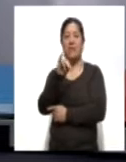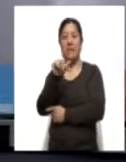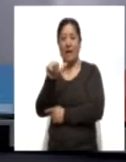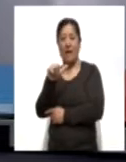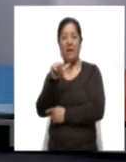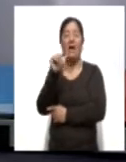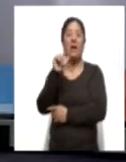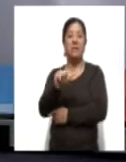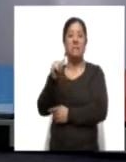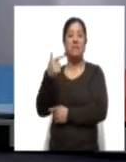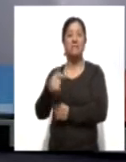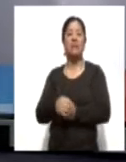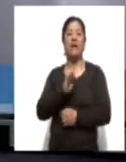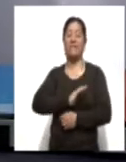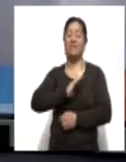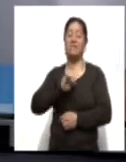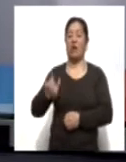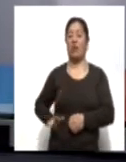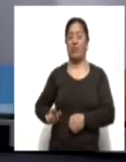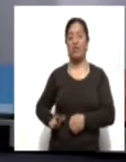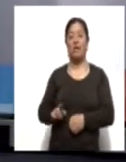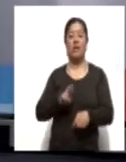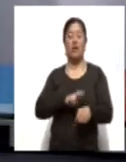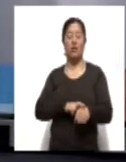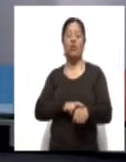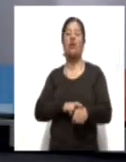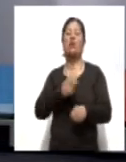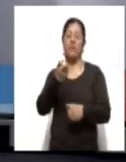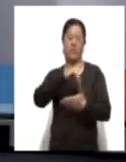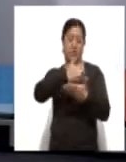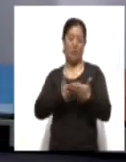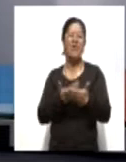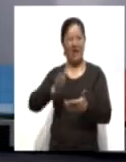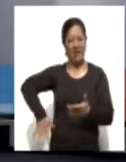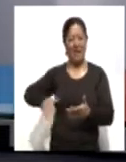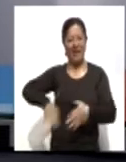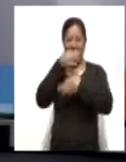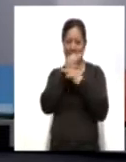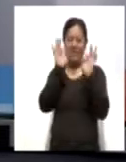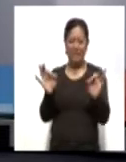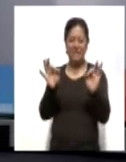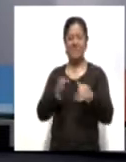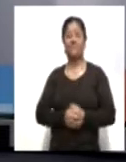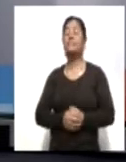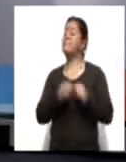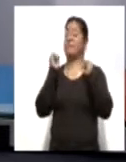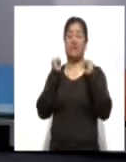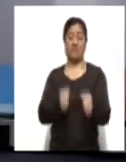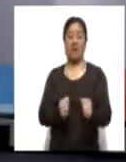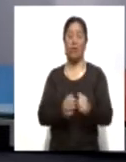García, que felicita al gobernador Mena por este convenio que estábamos comentándole al inicio de la emisión. Sin duda,